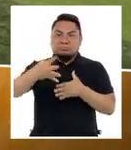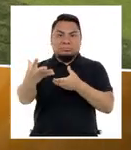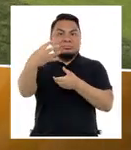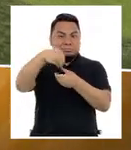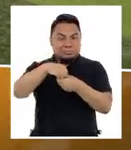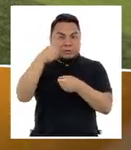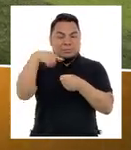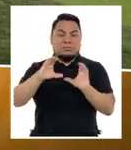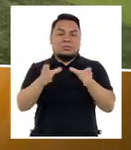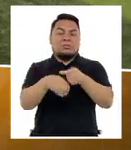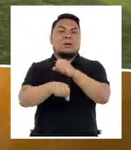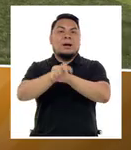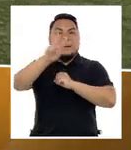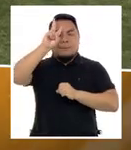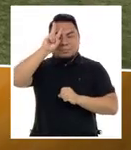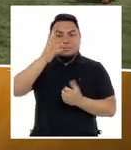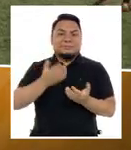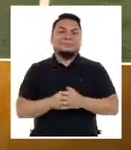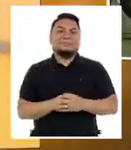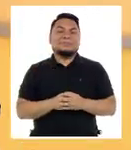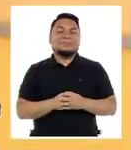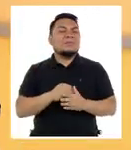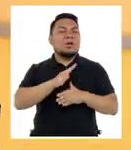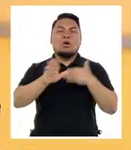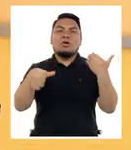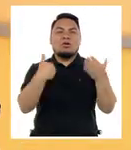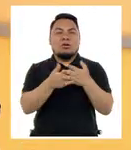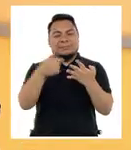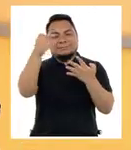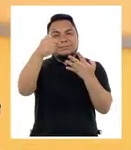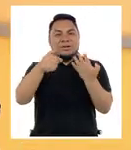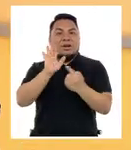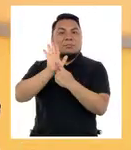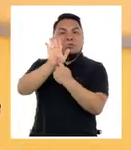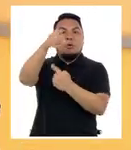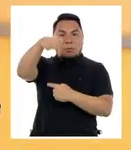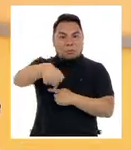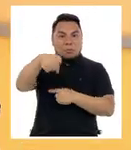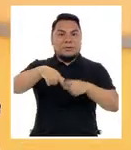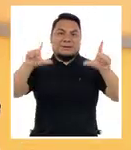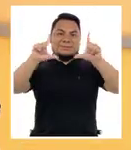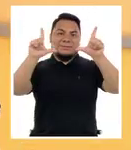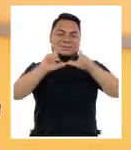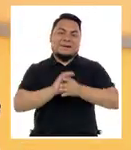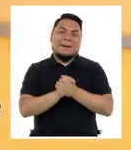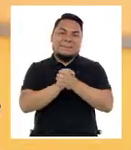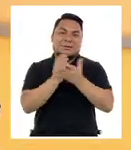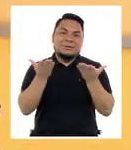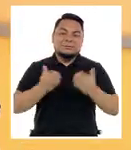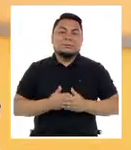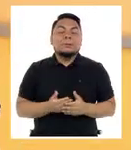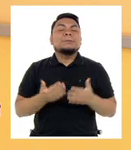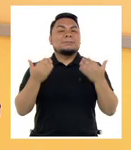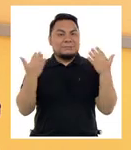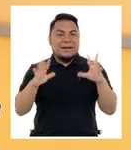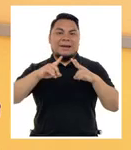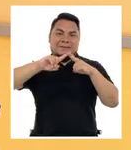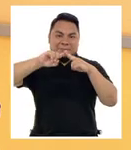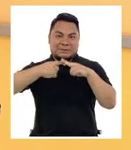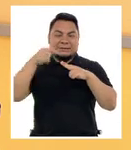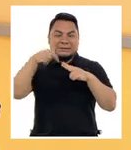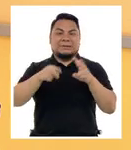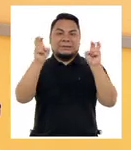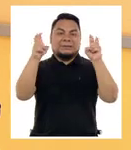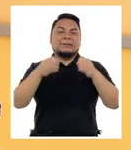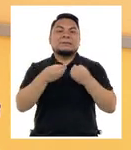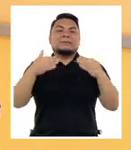que se sumen a la selección peruana de fútbol. Todo esto estaremos presentando hoy en el programa, amigos, así que vamos